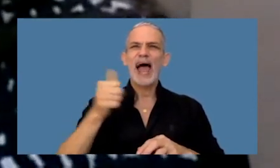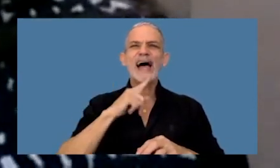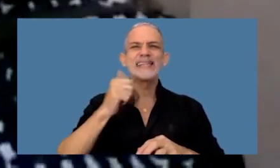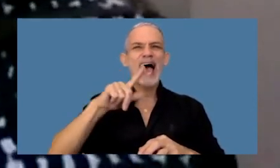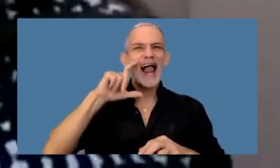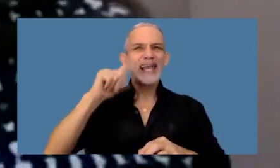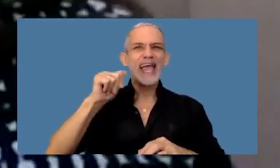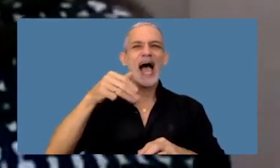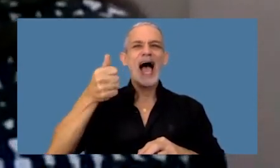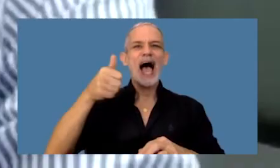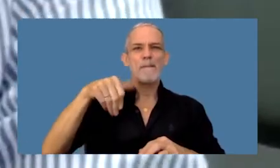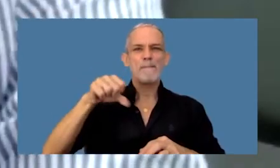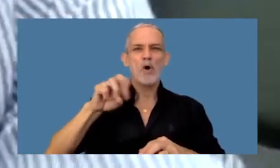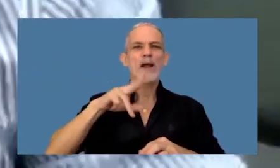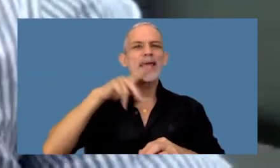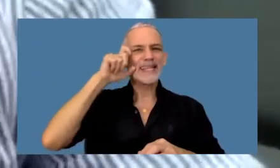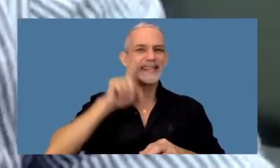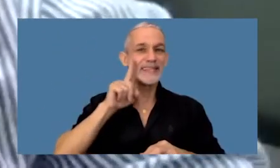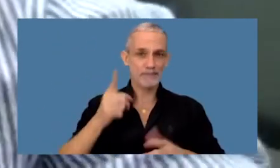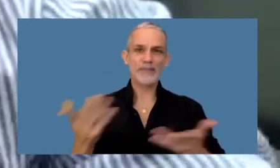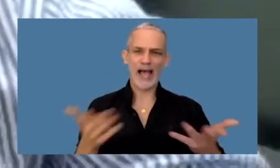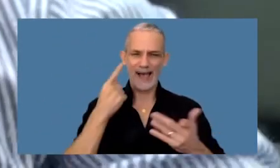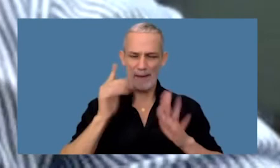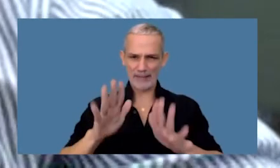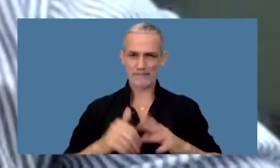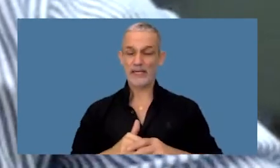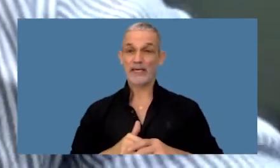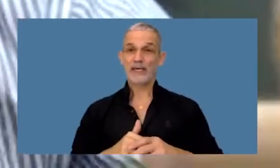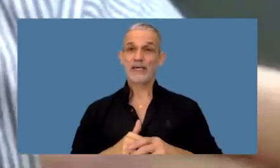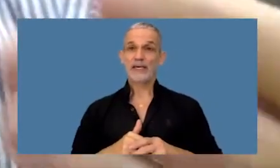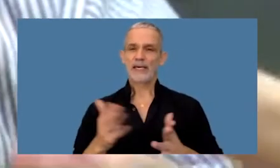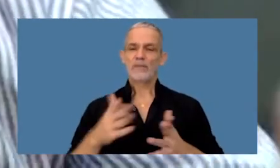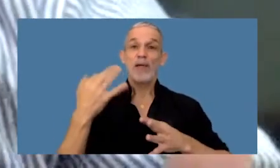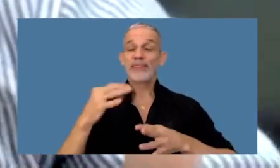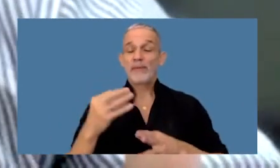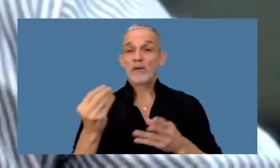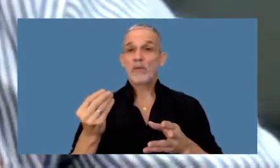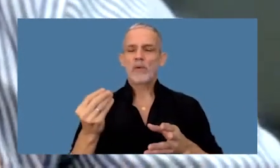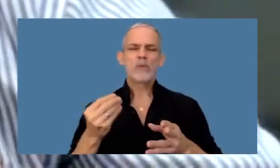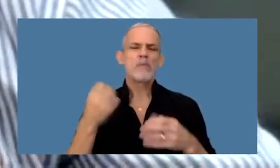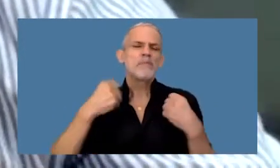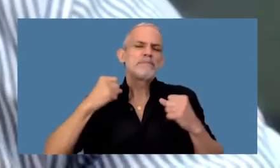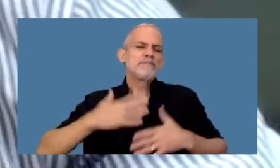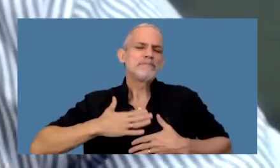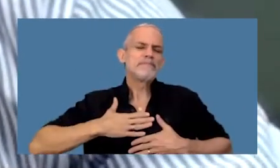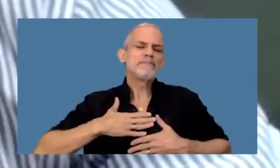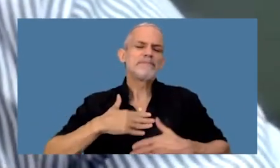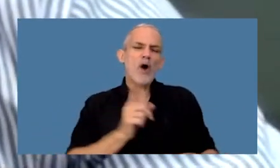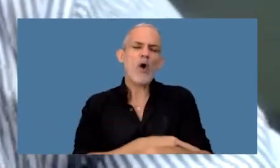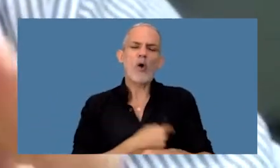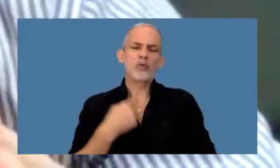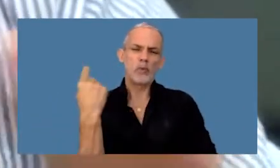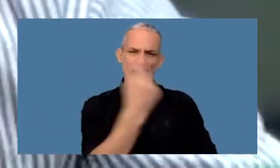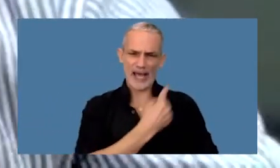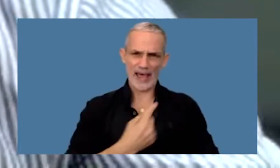Natalia a Moretti Natalia Natalia a ver Natalia tiene que ver con una gimnasia en primer lugar